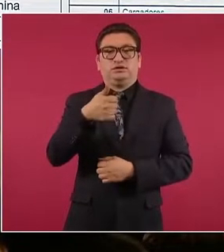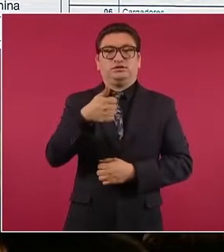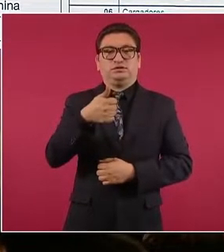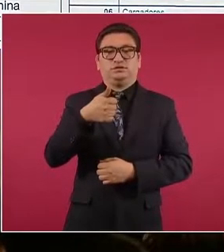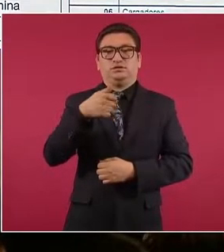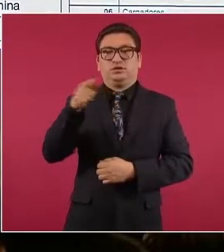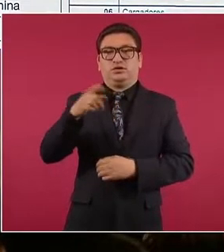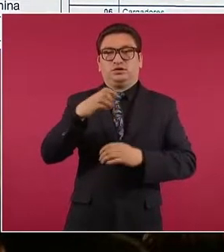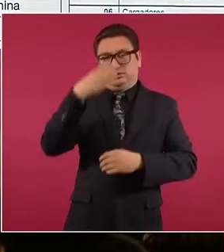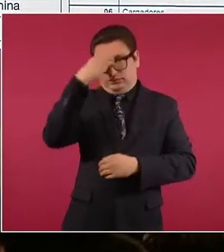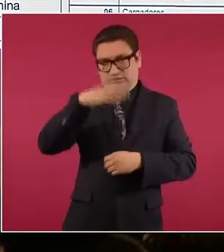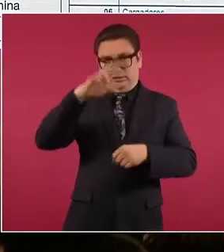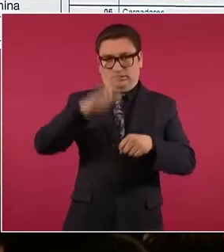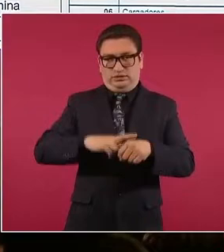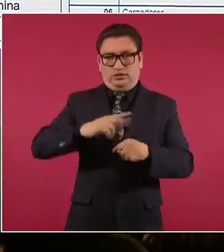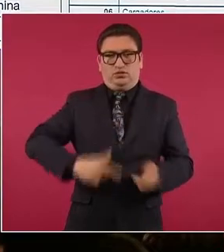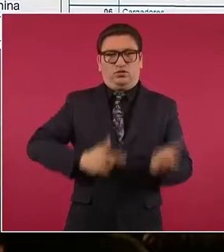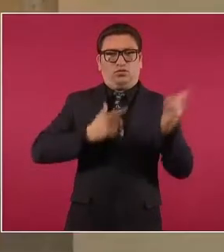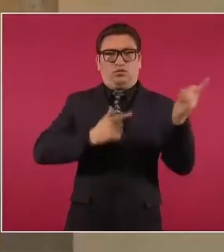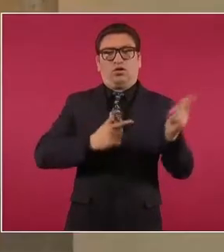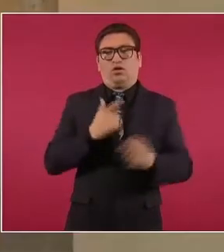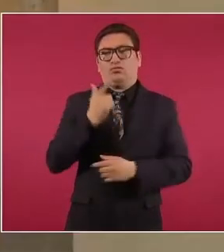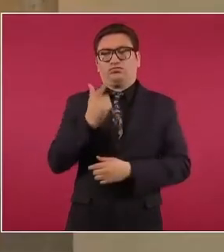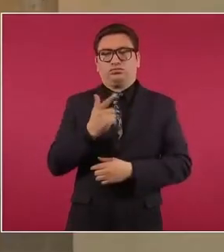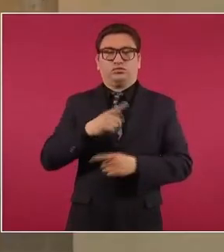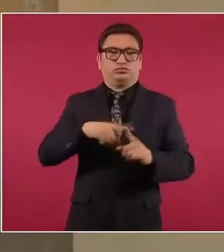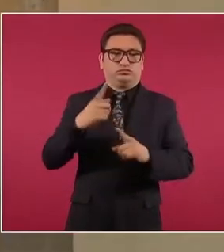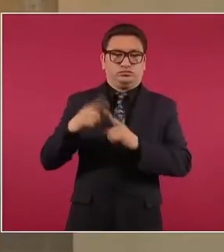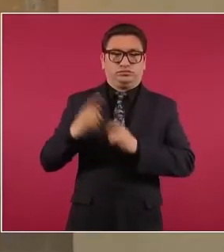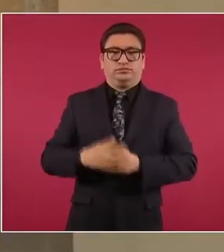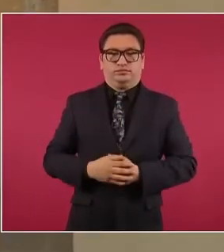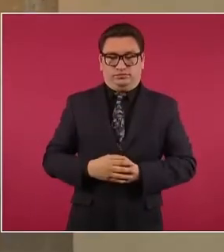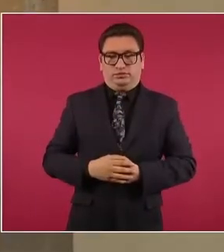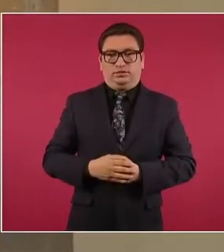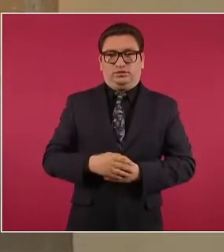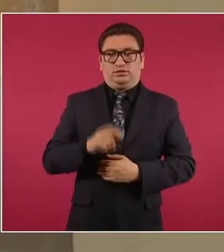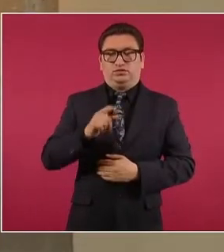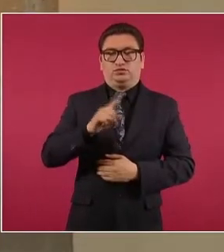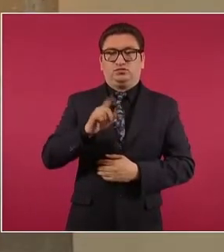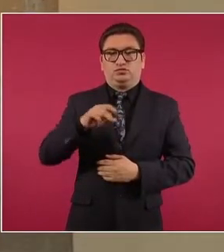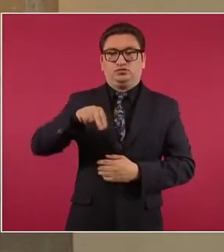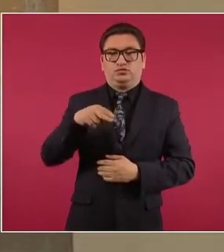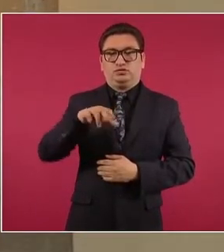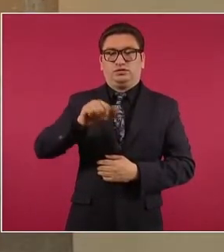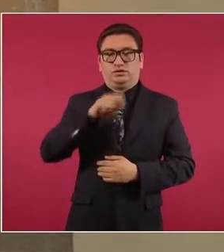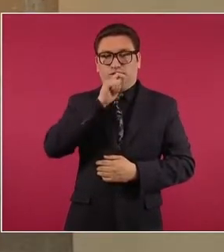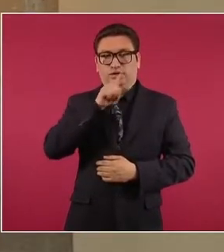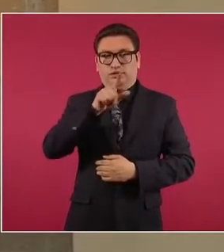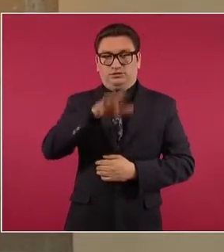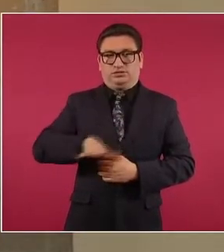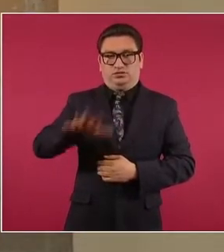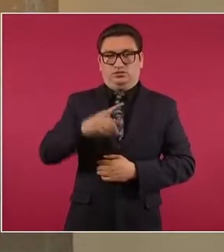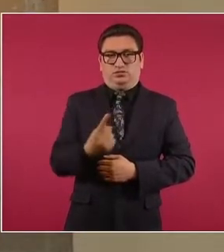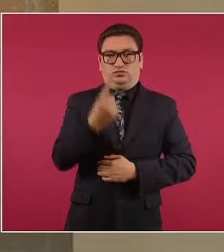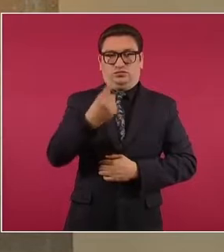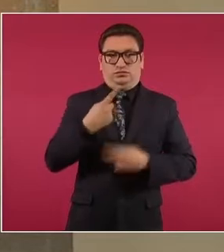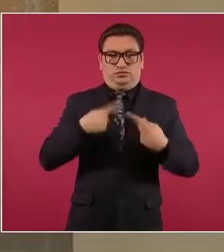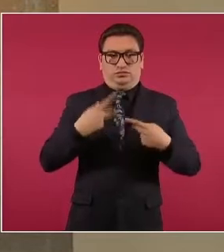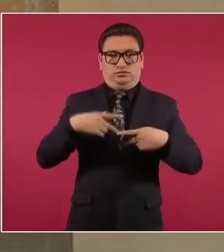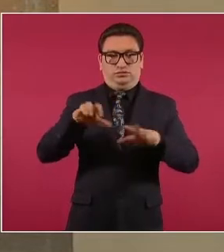extranjero con armas largas y armas cortas. En Tlajomulco de Zúñiga, en Jalisco, una persona